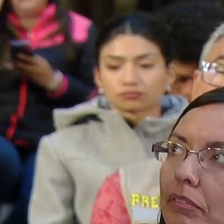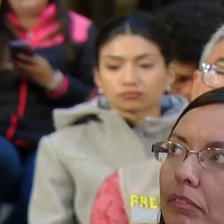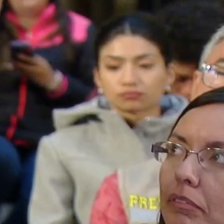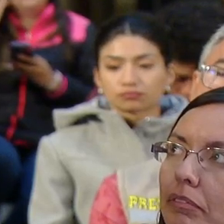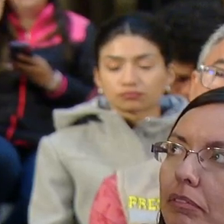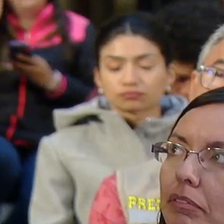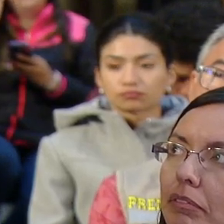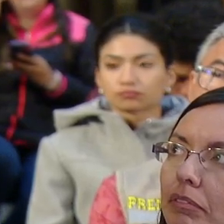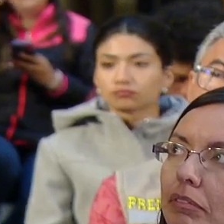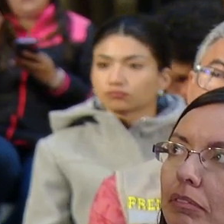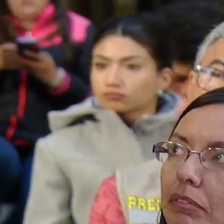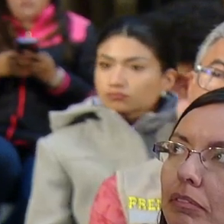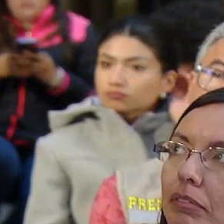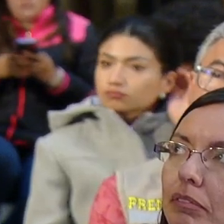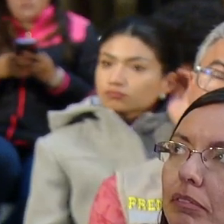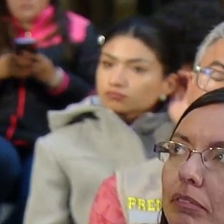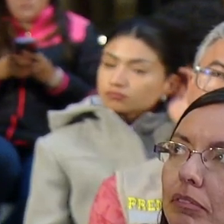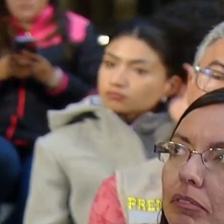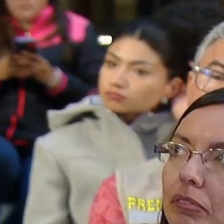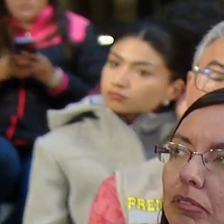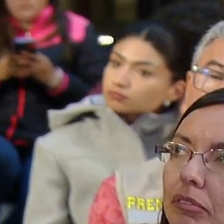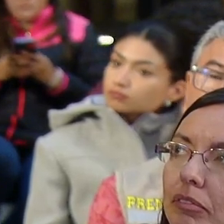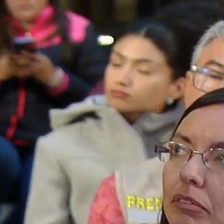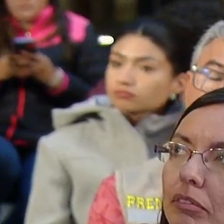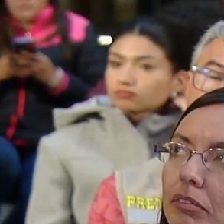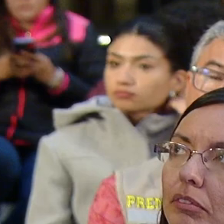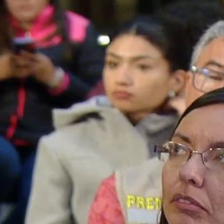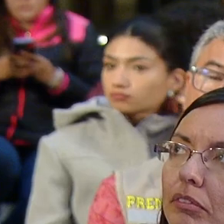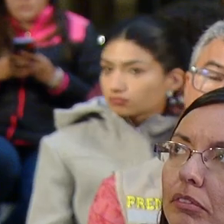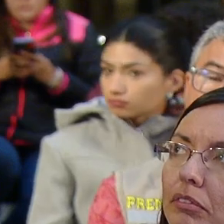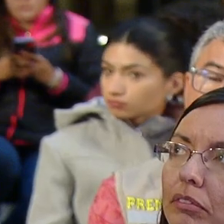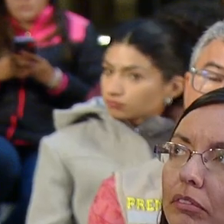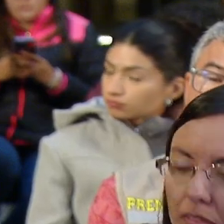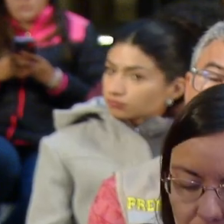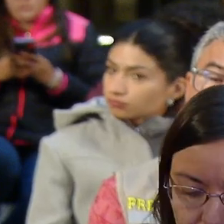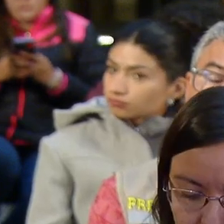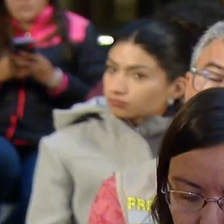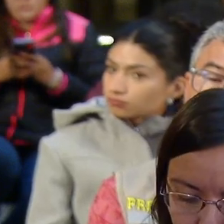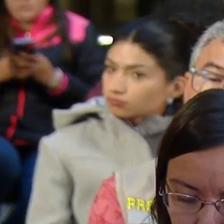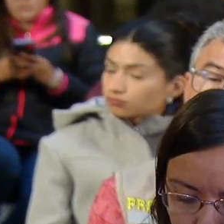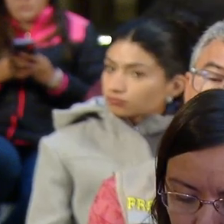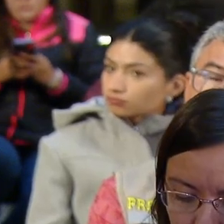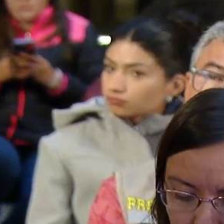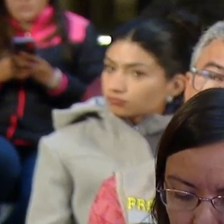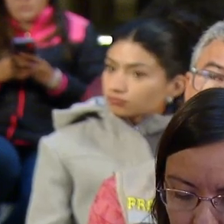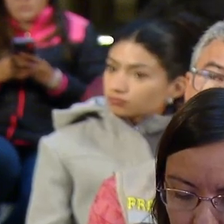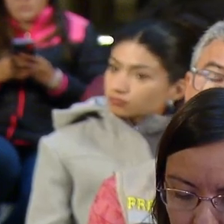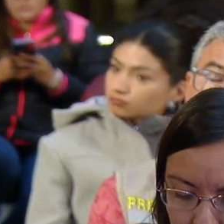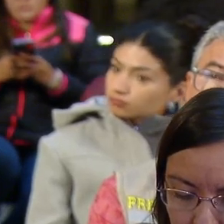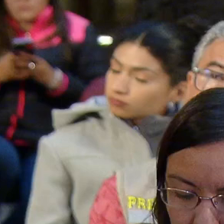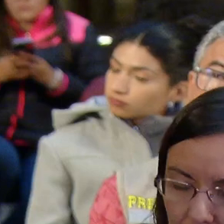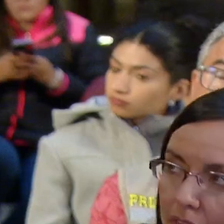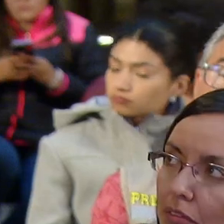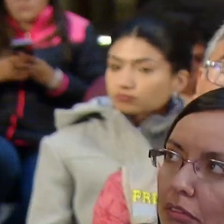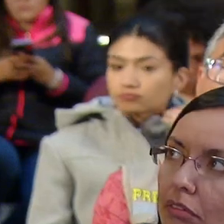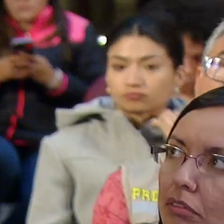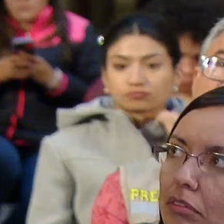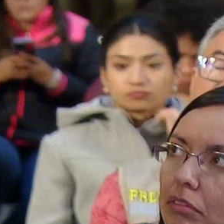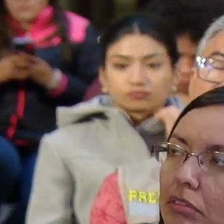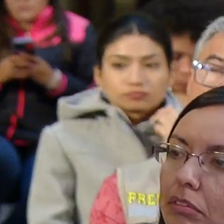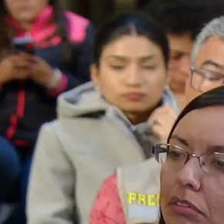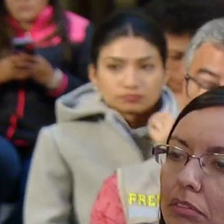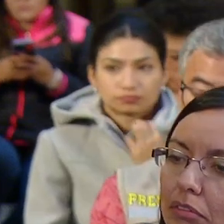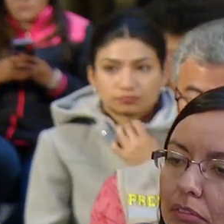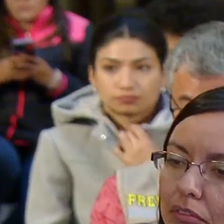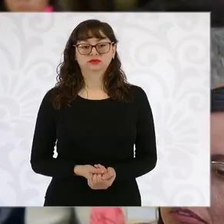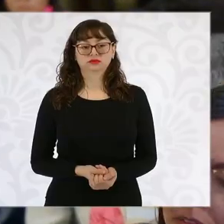Antonio Barragán Carrasco, sobreviviente de la masacre de Aguas Blancas, integrante de la Organización Campesina de la Sierra del Sur, después de más